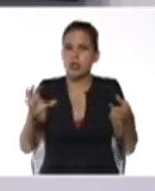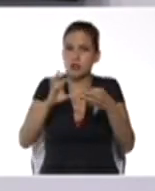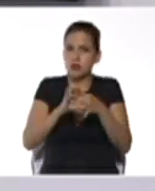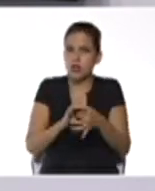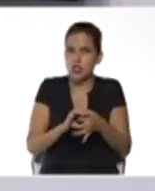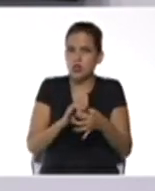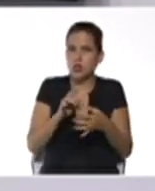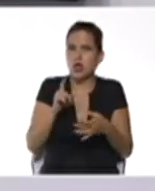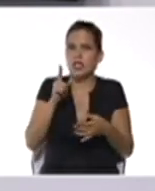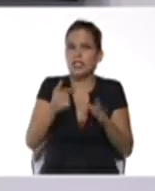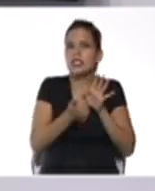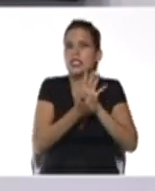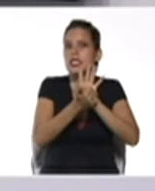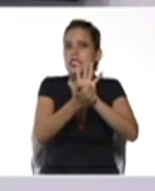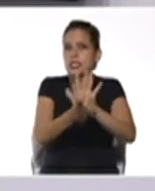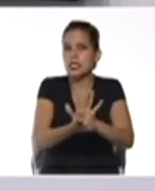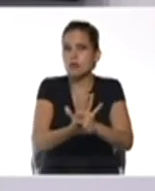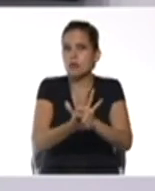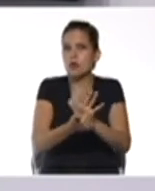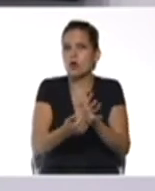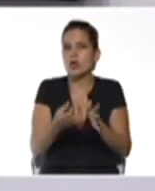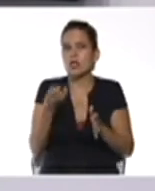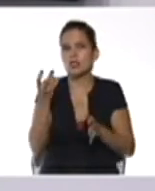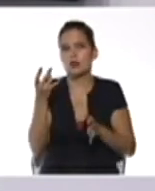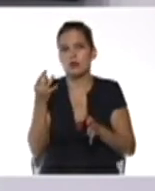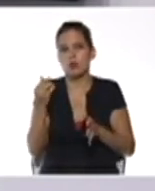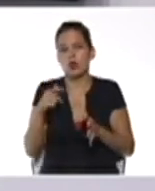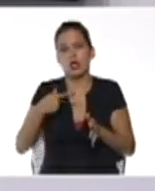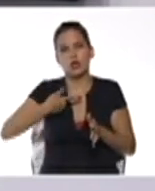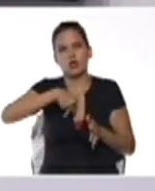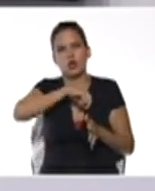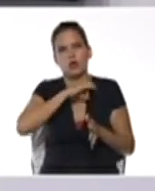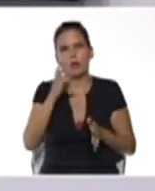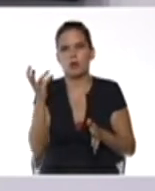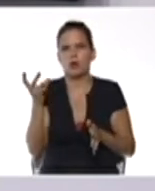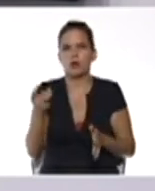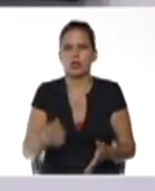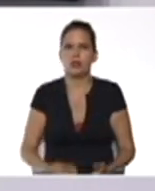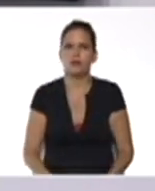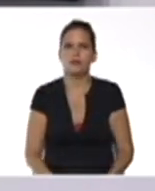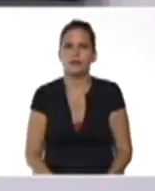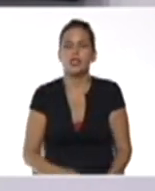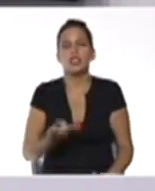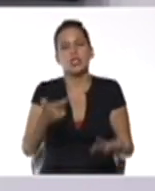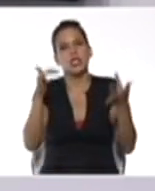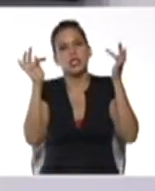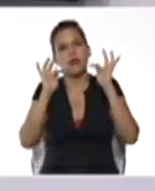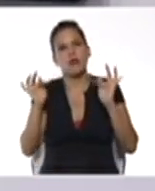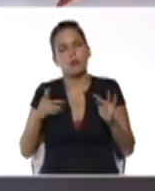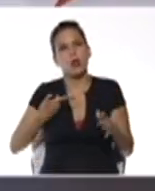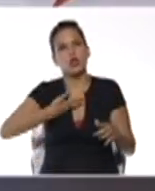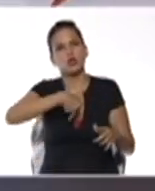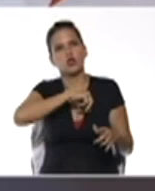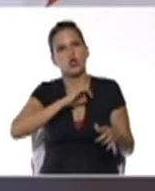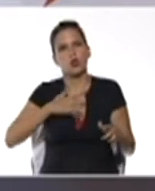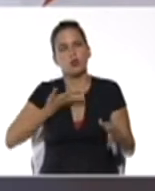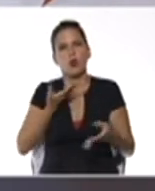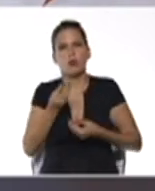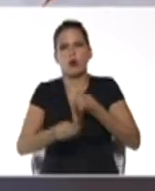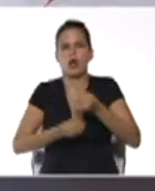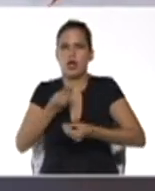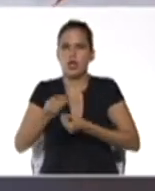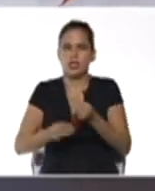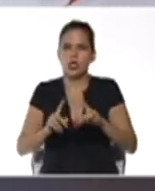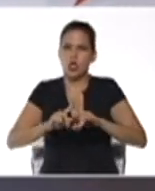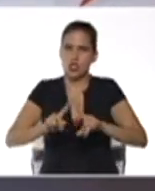entre ese símbolo y ese dígito que nosotros vamos a ir contando y así de esa manera nosotros podemos ir realizando